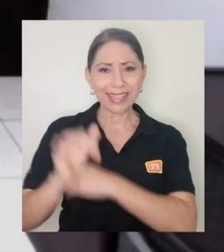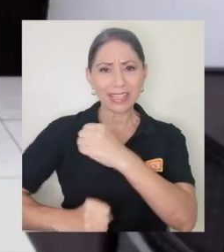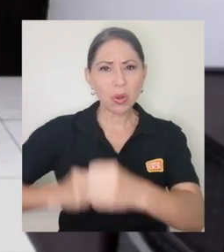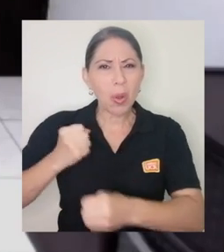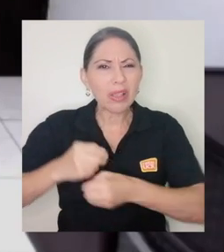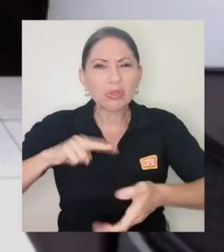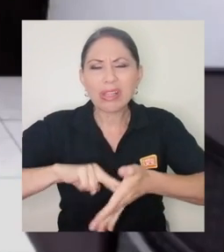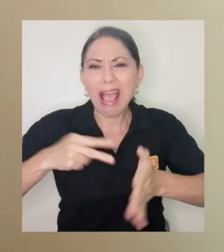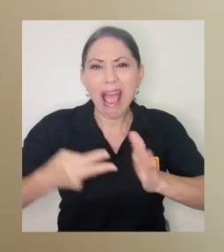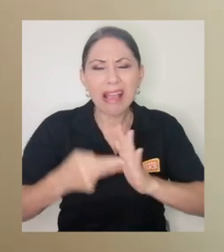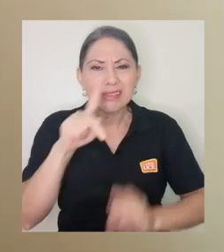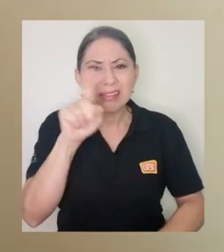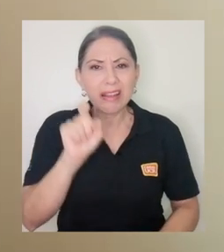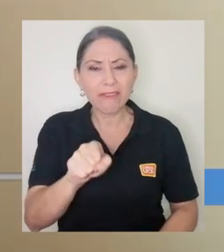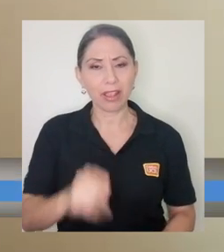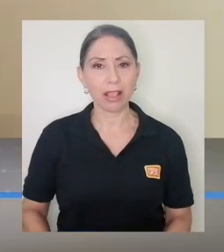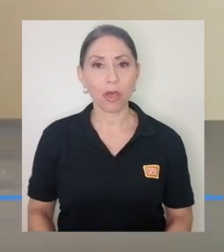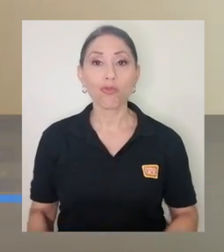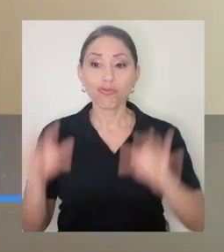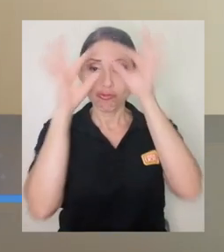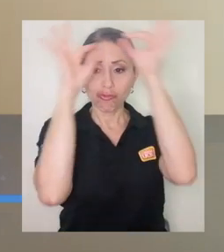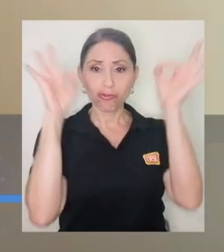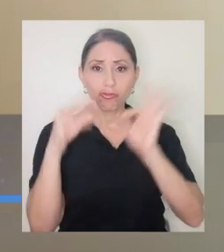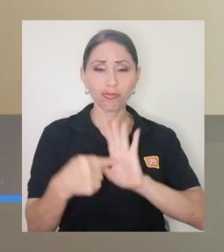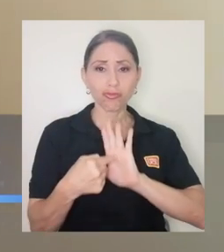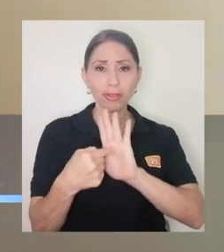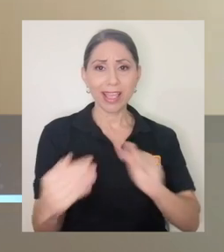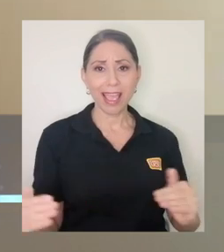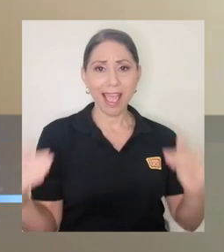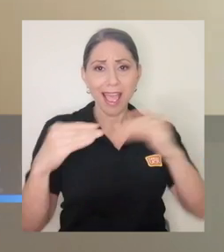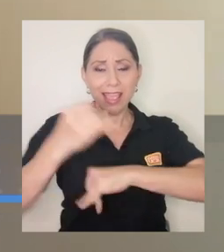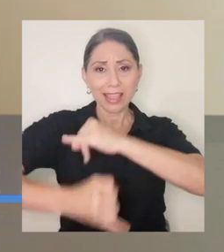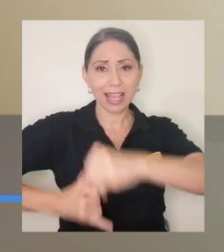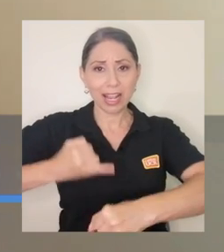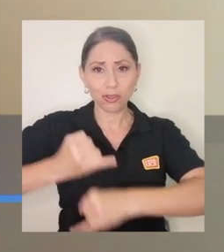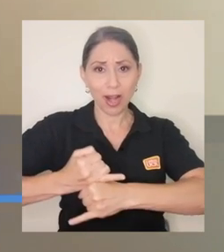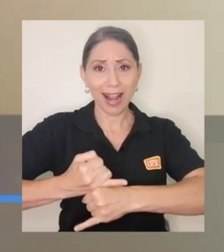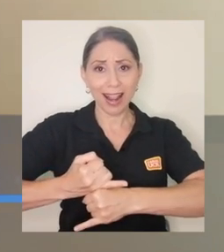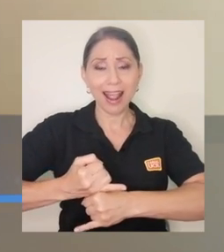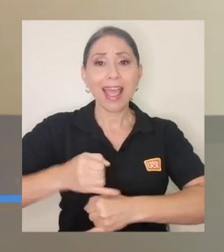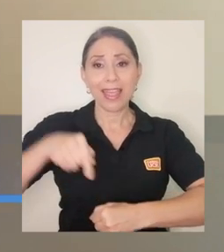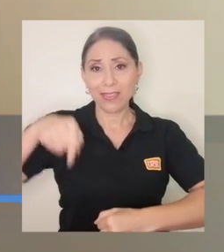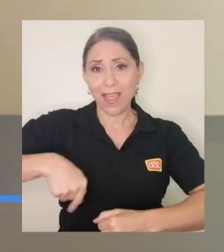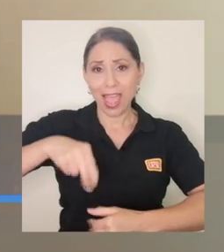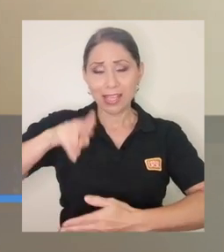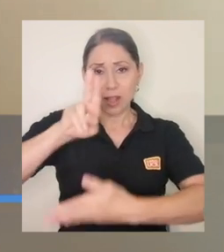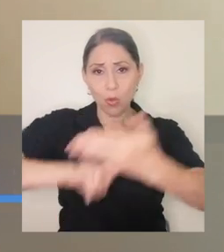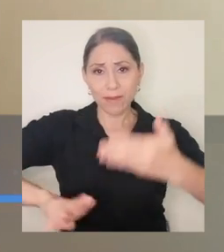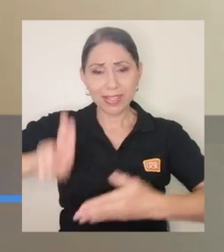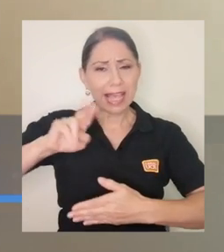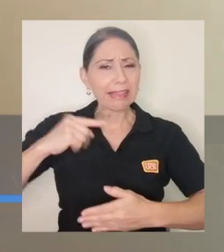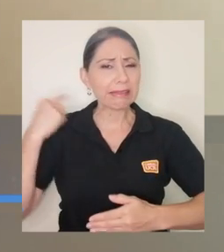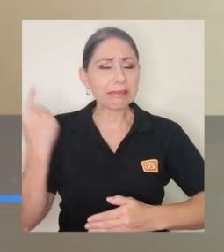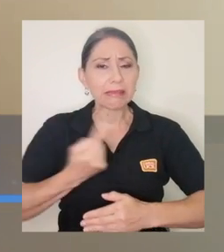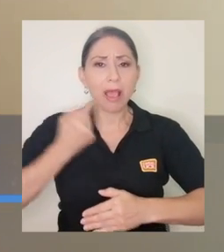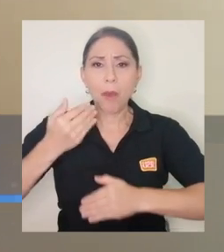significado? La internacionalización en nuestra universidad siempre ha sido un proceso